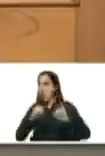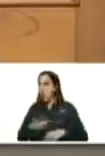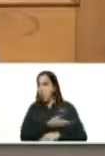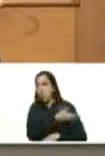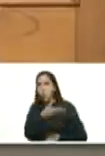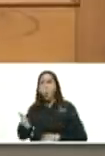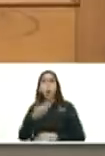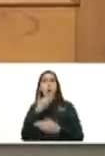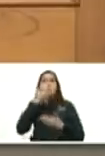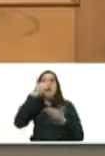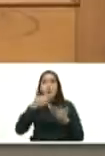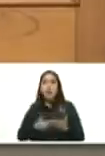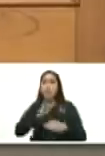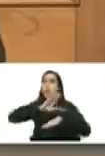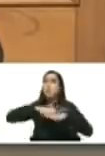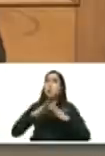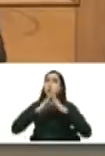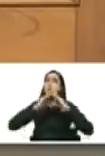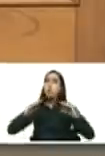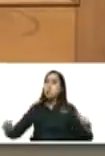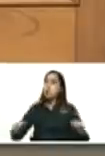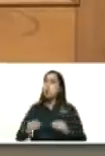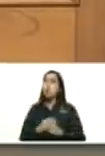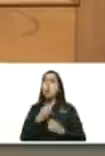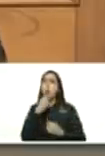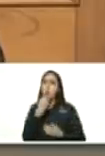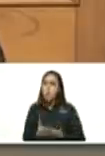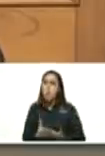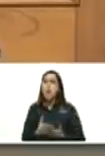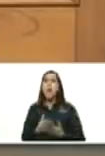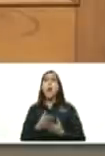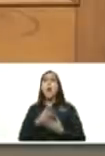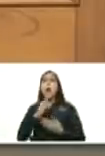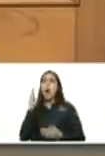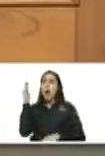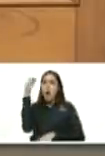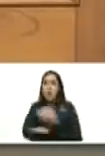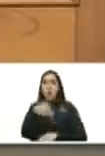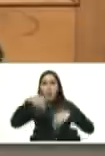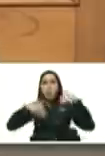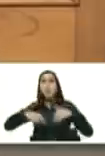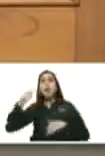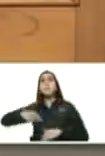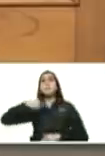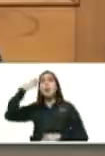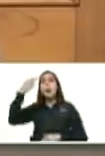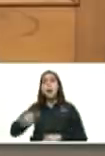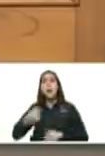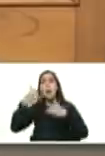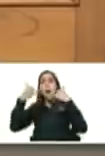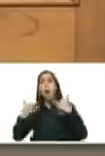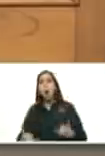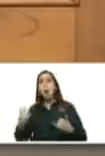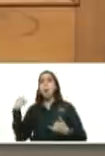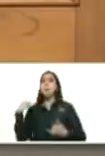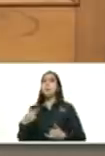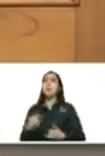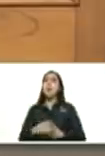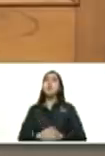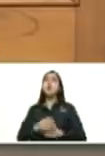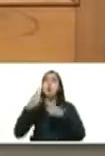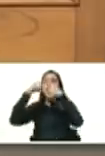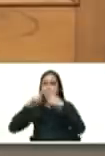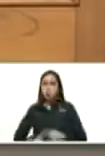muchas gracias que todo salga bien todos a votar y mañana a esta hora ya tendremos resultados